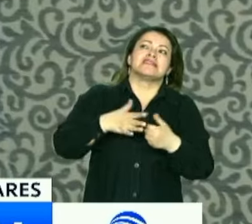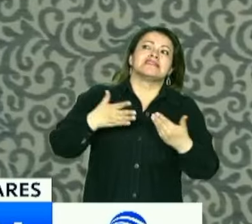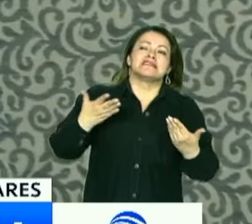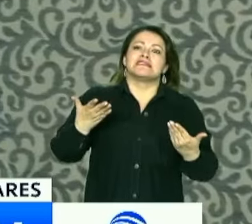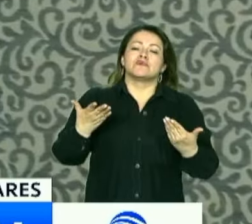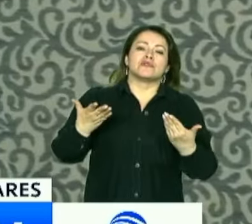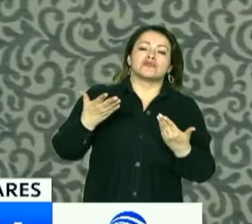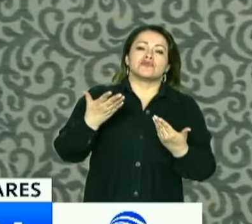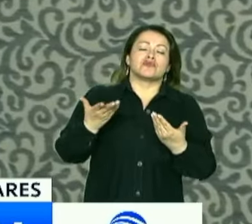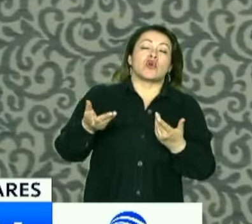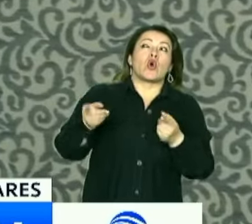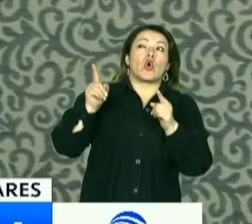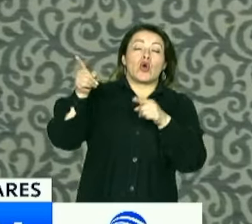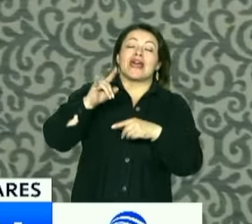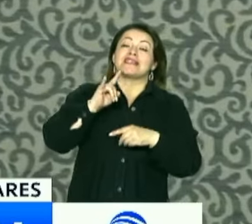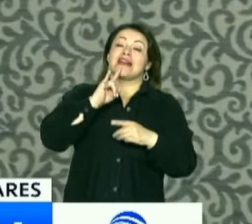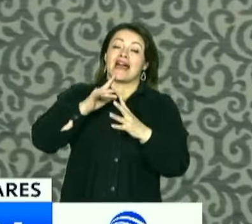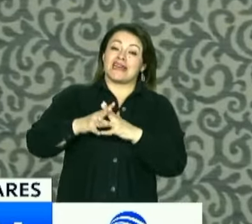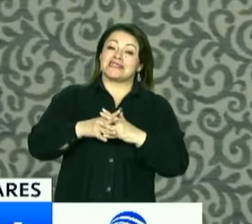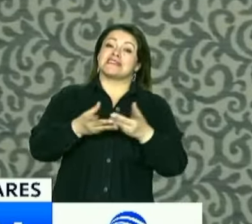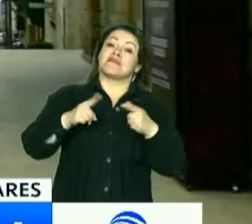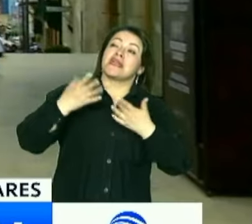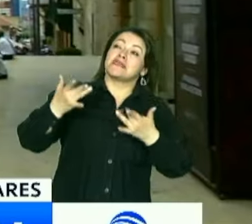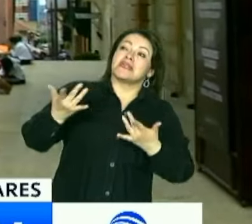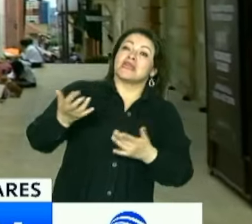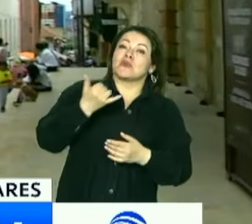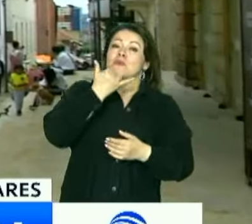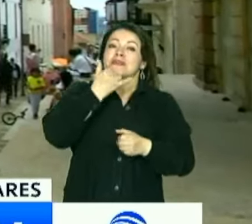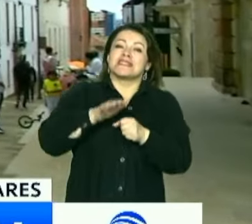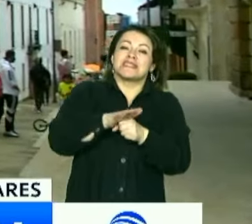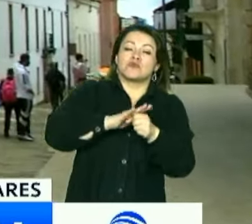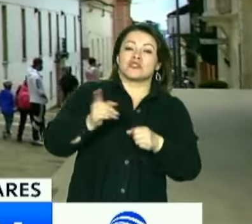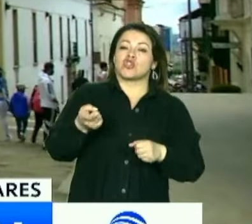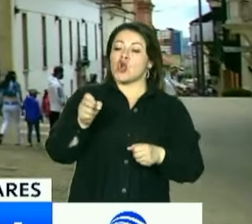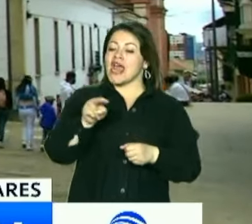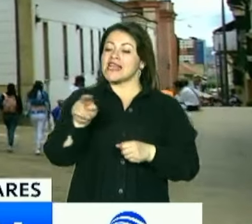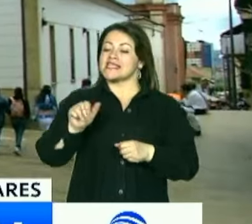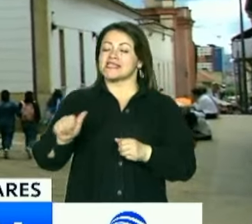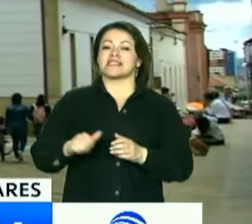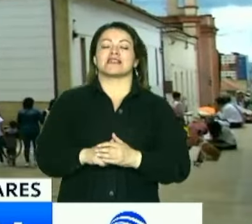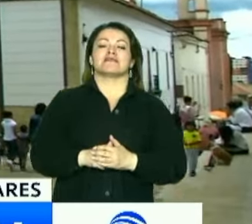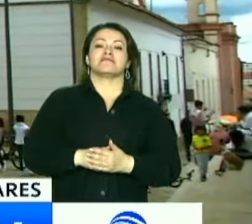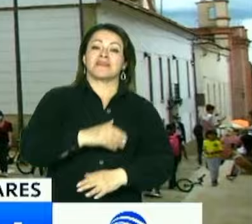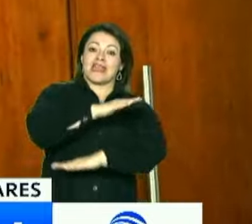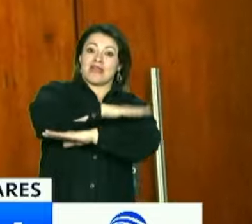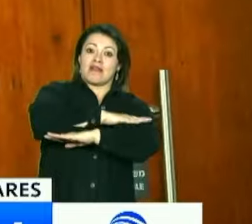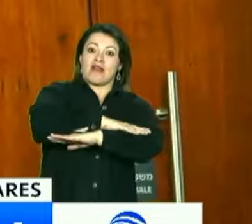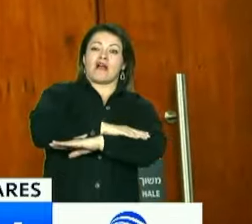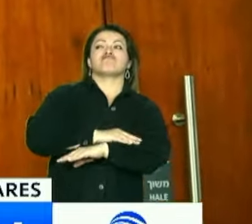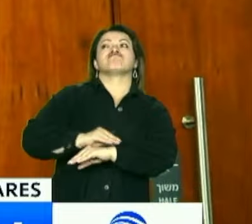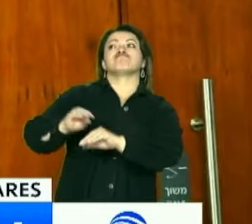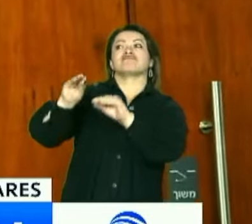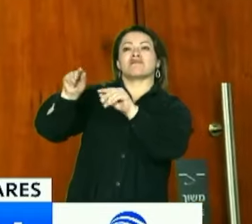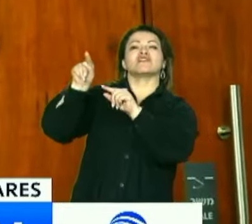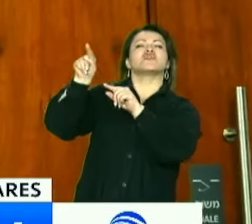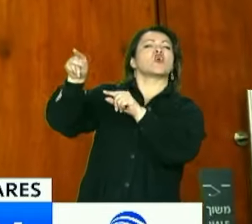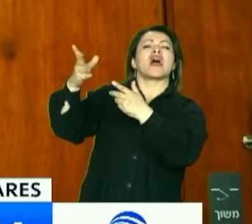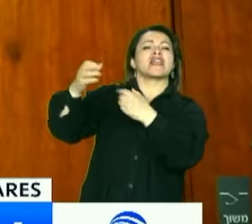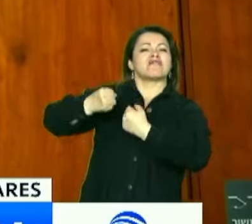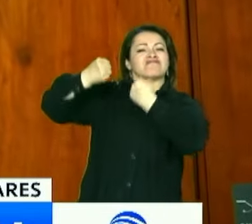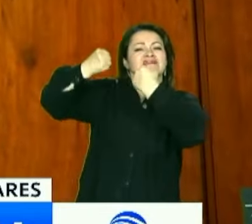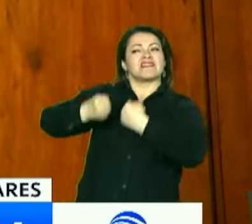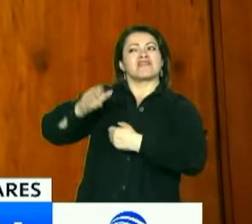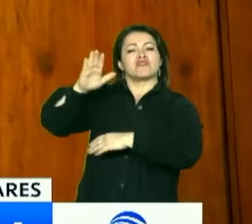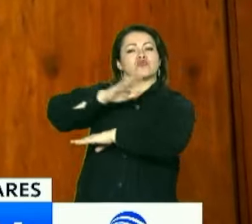de entrar con más guerra a Gaza. Asimismo, la Cancillería informó a la Embajada de Israel en Colombia al alcance de la medida